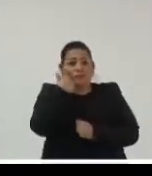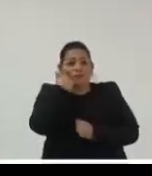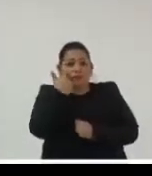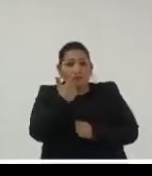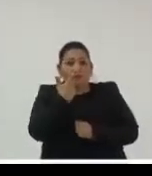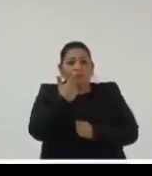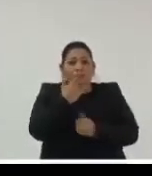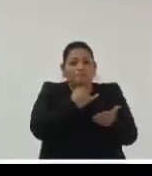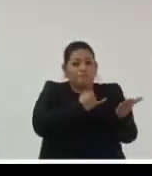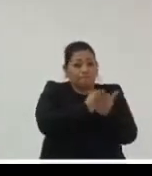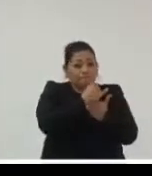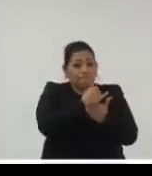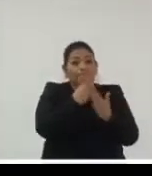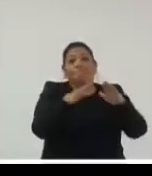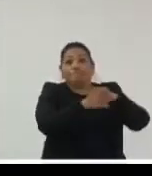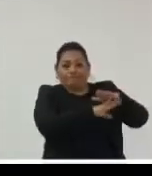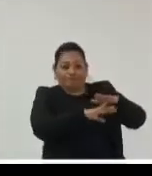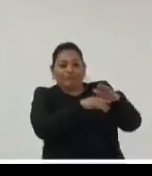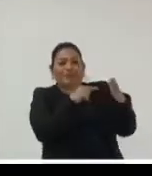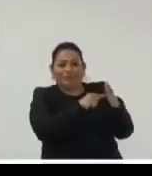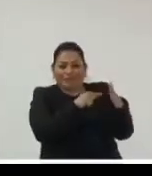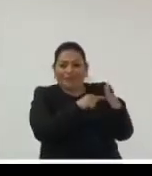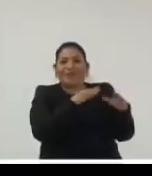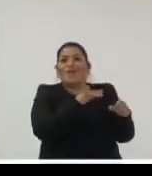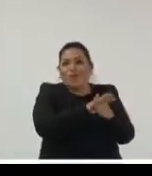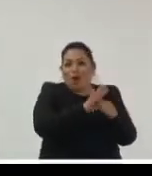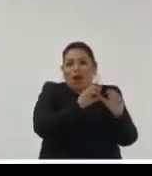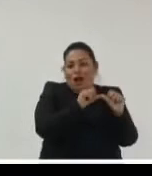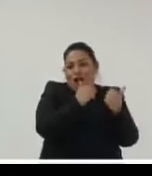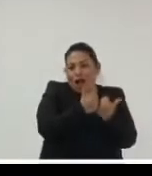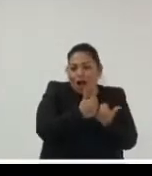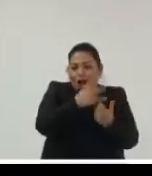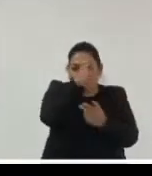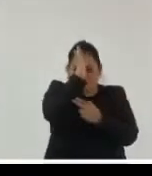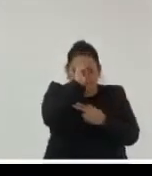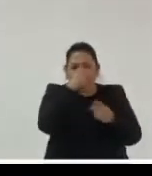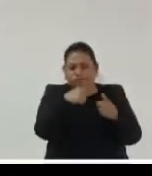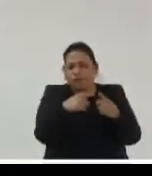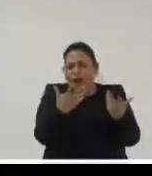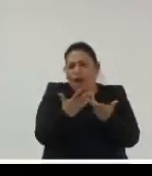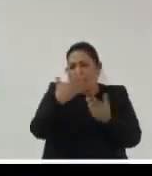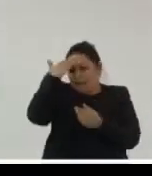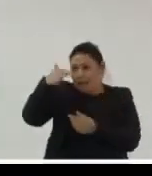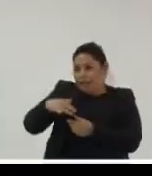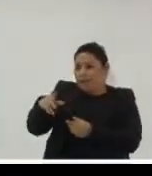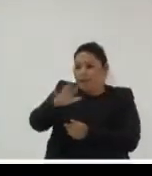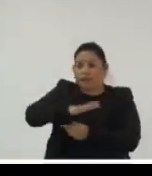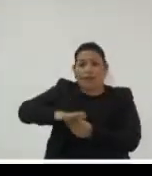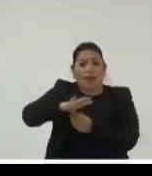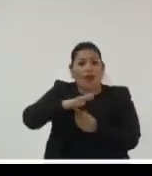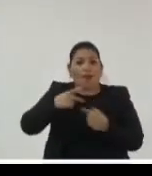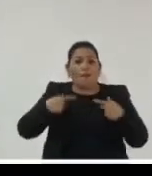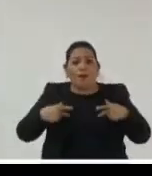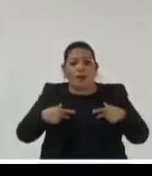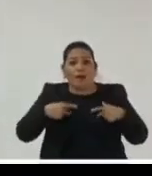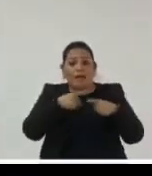tomar decisiones basadas en evidencia queremos crear sociedades y crear acuerdos a partir de lo que la gente sabe aquí hay retos importantes